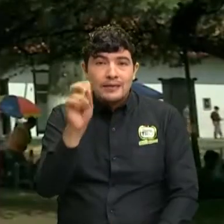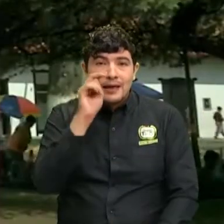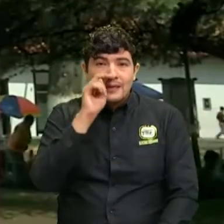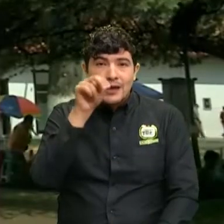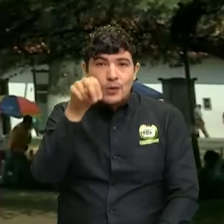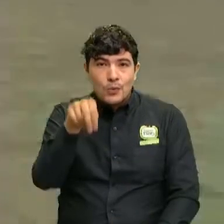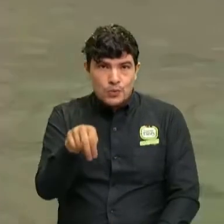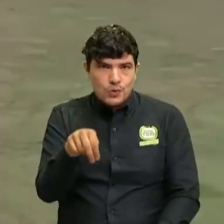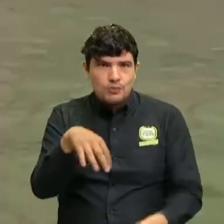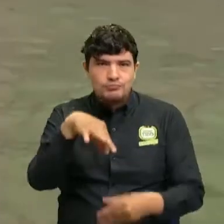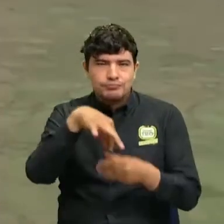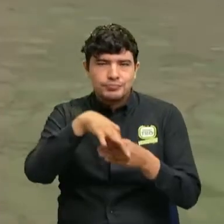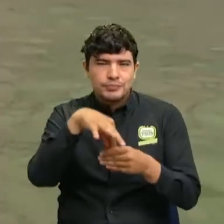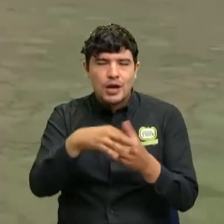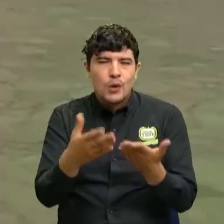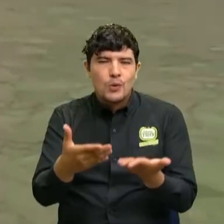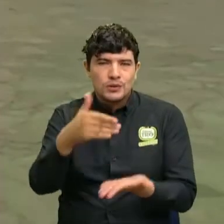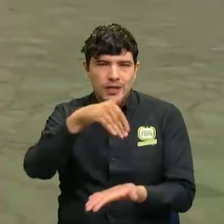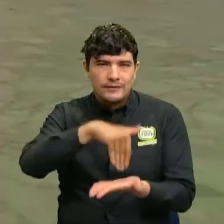Simacota.